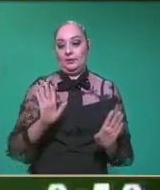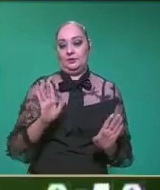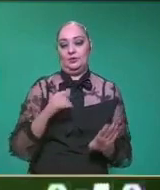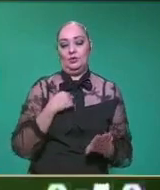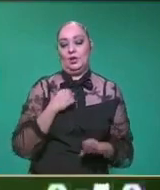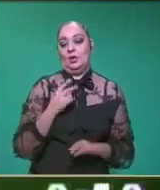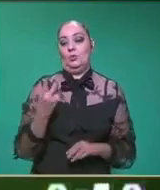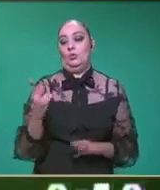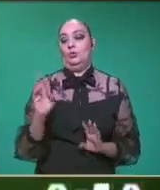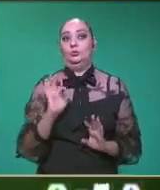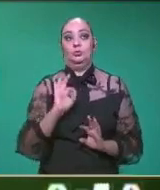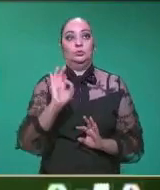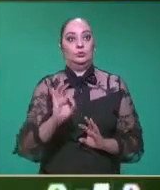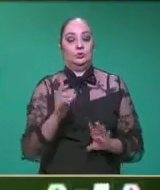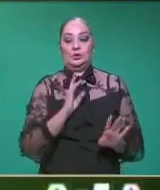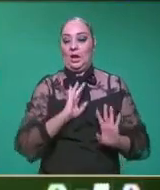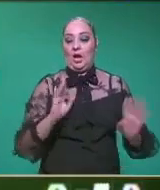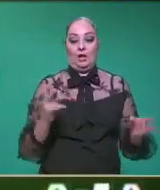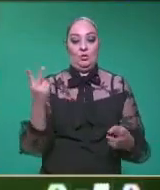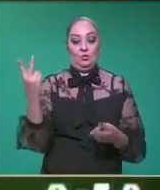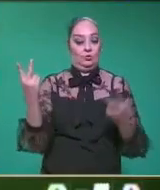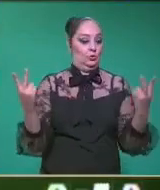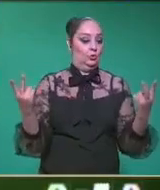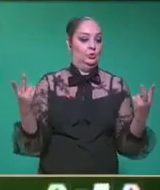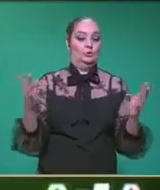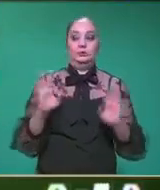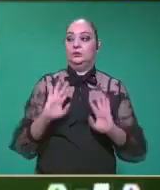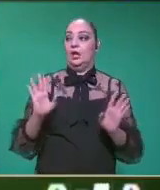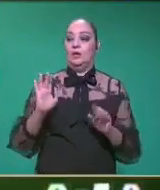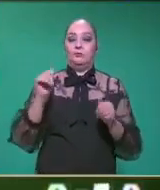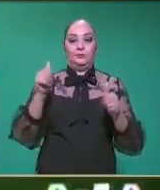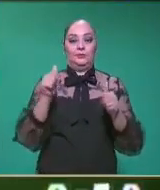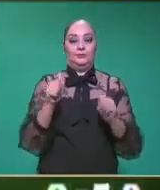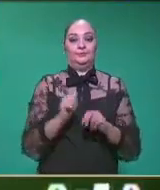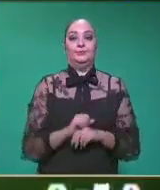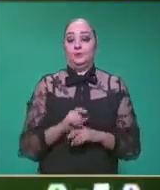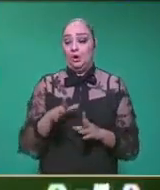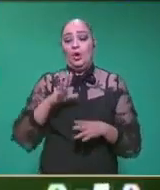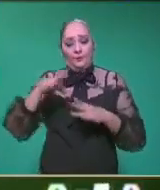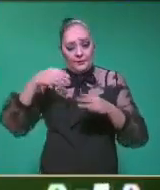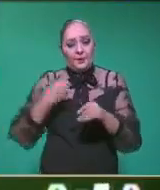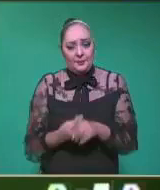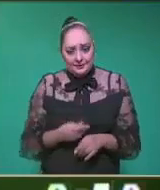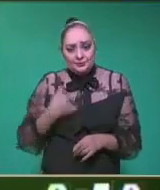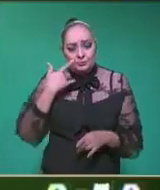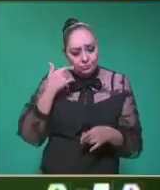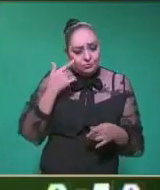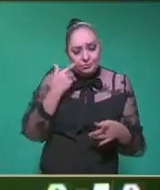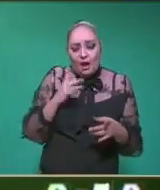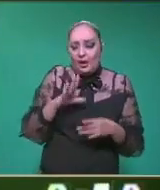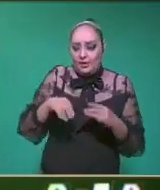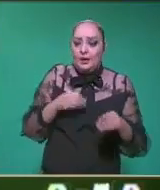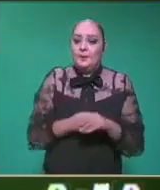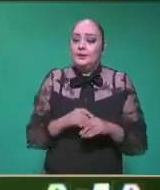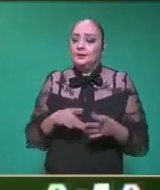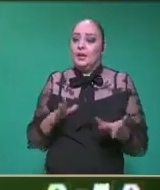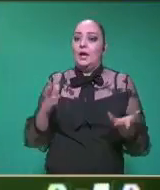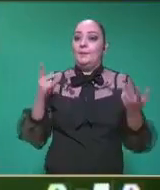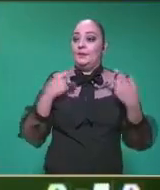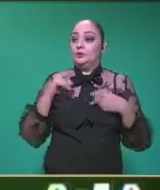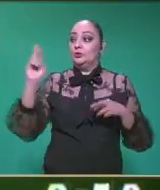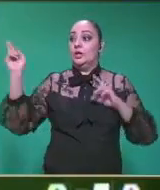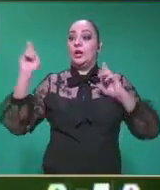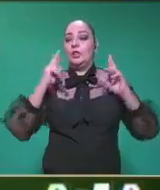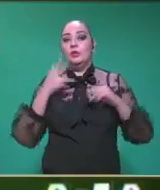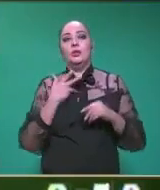llevo ahí dos. Ahí está. dos. Derribé uno, llevo dos puntos. Ok, seguimos. Para nuestros amigos de radio, pues tenemos